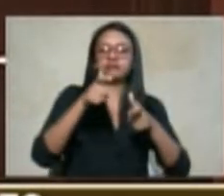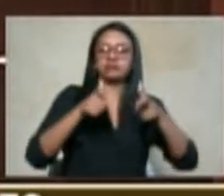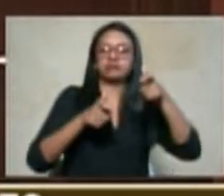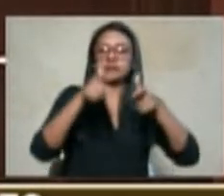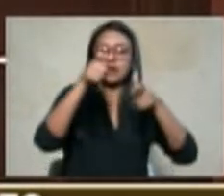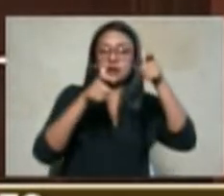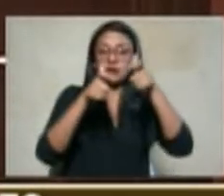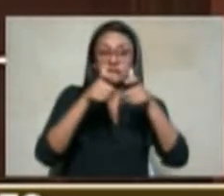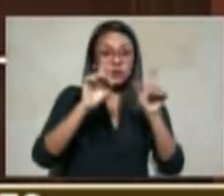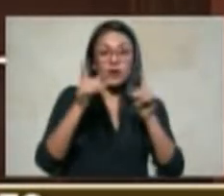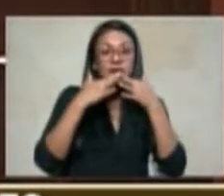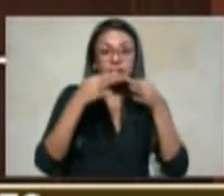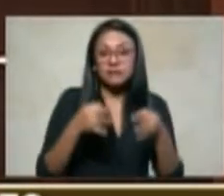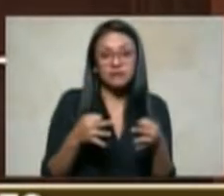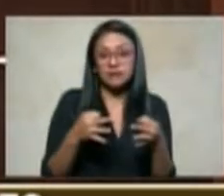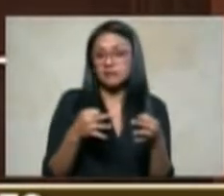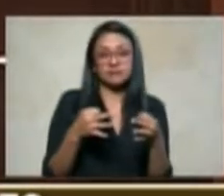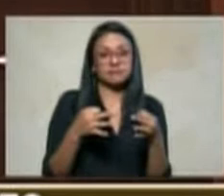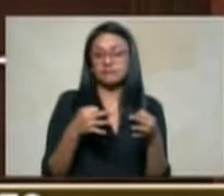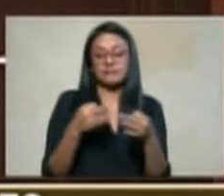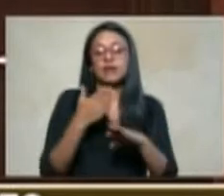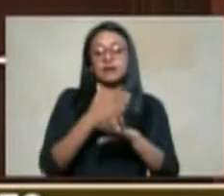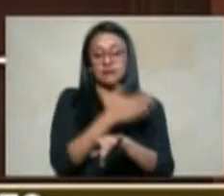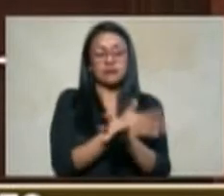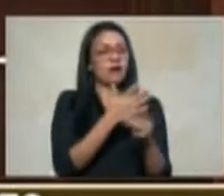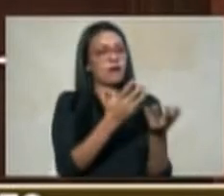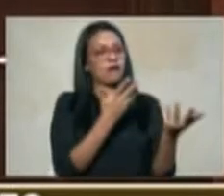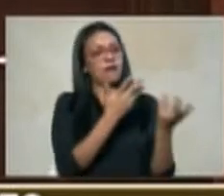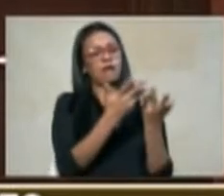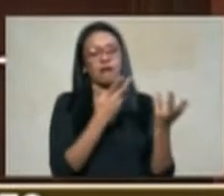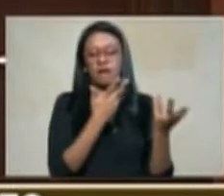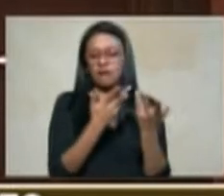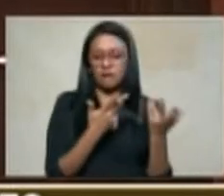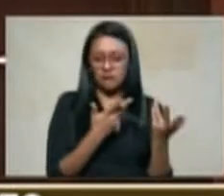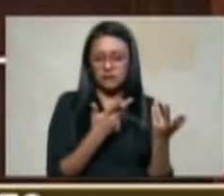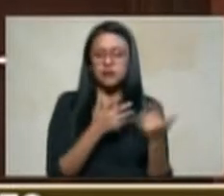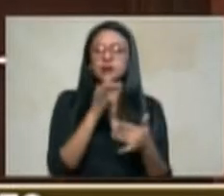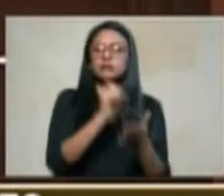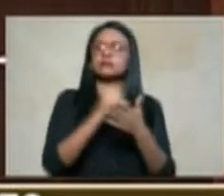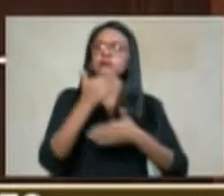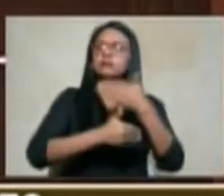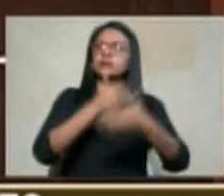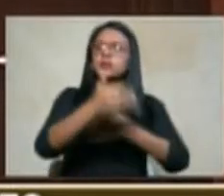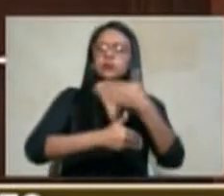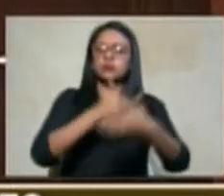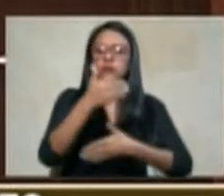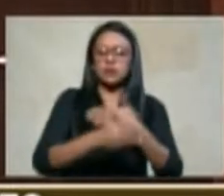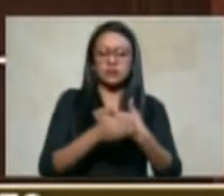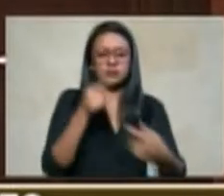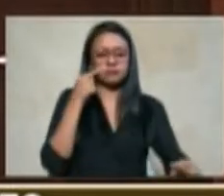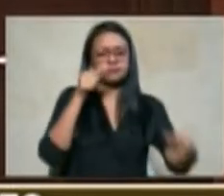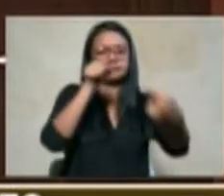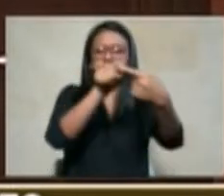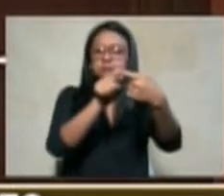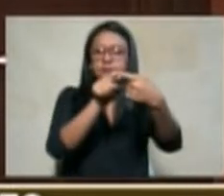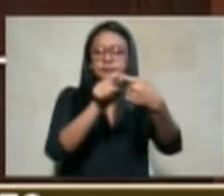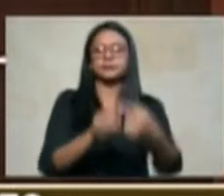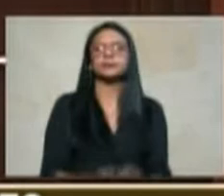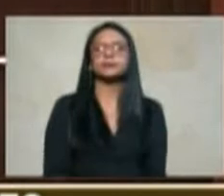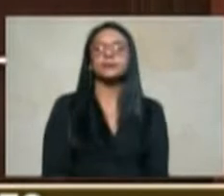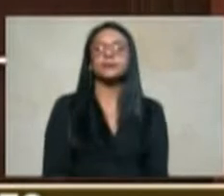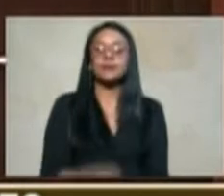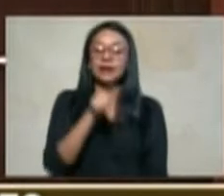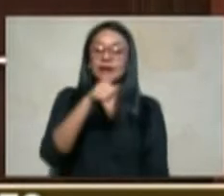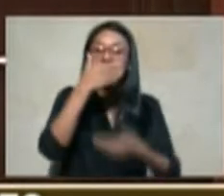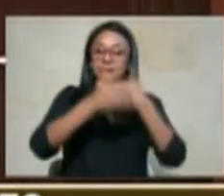como se ha llegado a afirmar que este sea un procedimiento de única instancia este procedimiento que el legislador bien